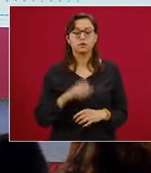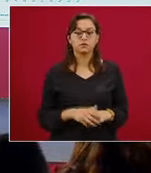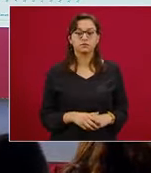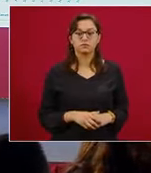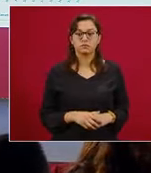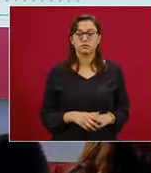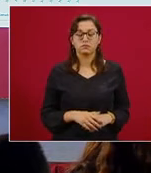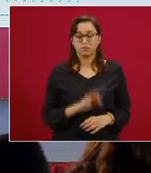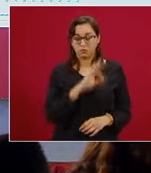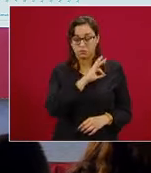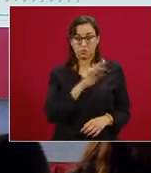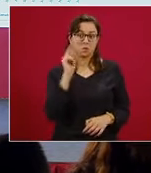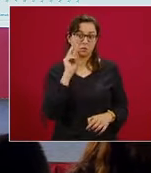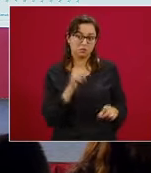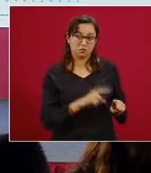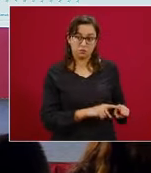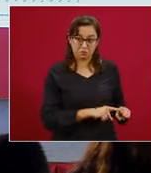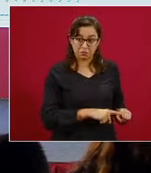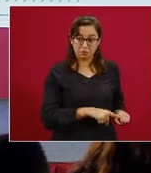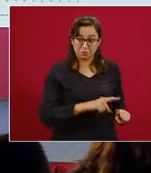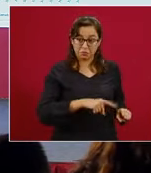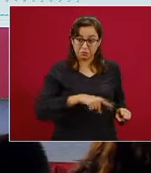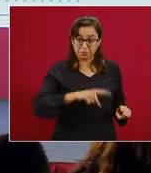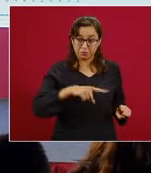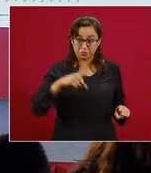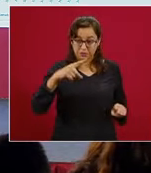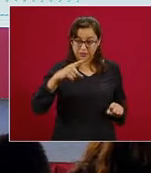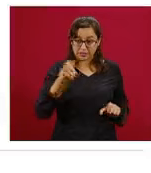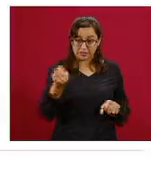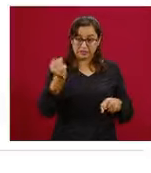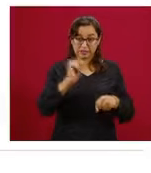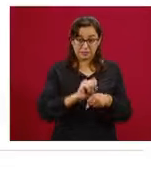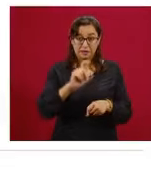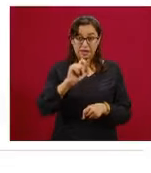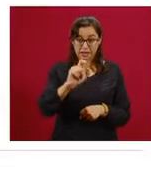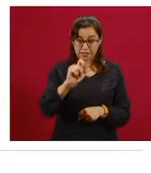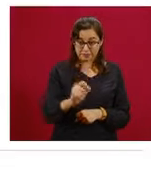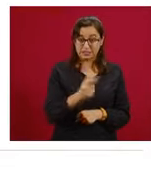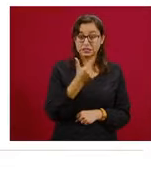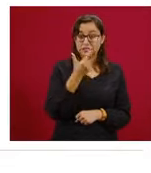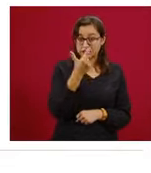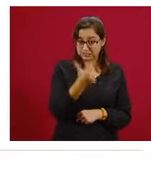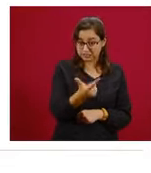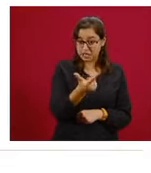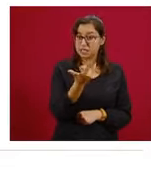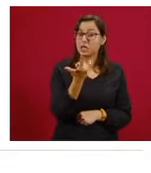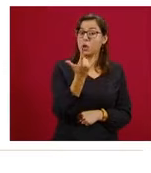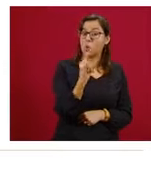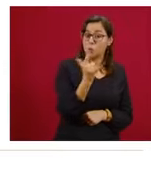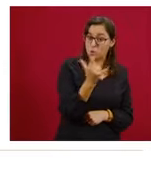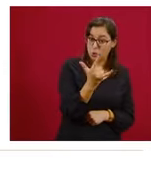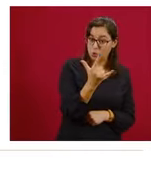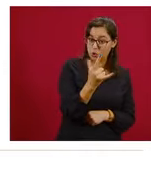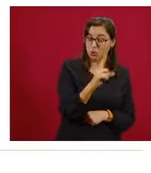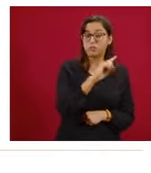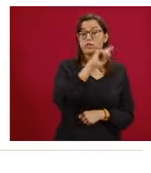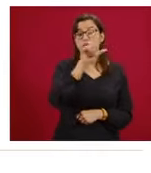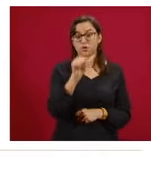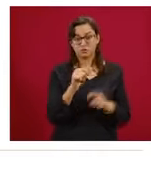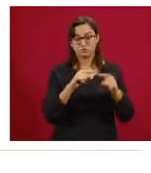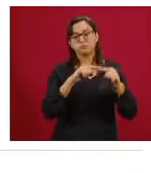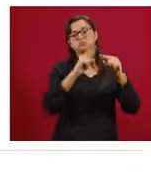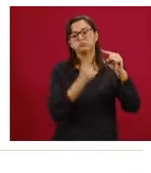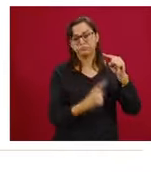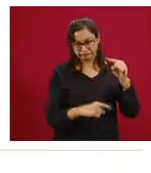periodo de ascenso, llegó un punto máximo en la semana 27, precisamente a mediados de julio, y a partir de entonces ha